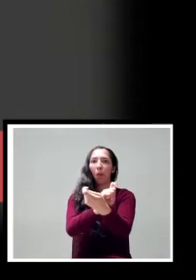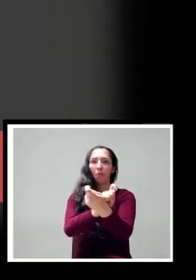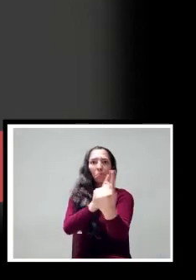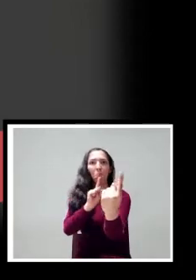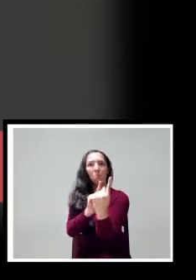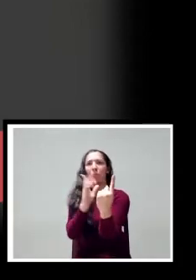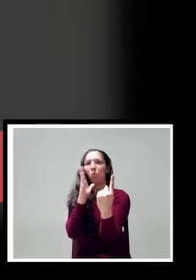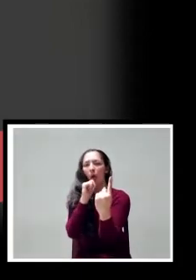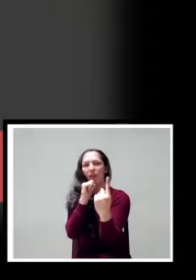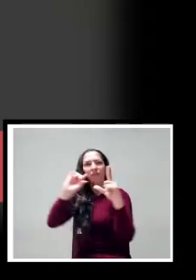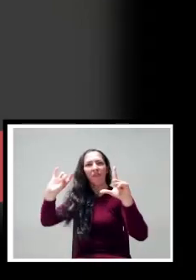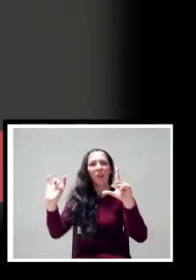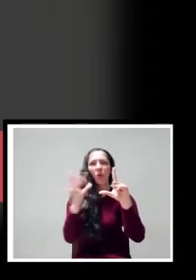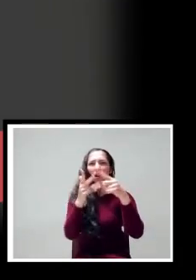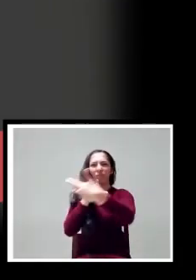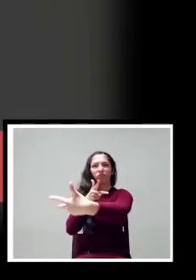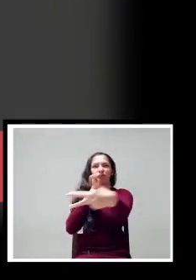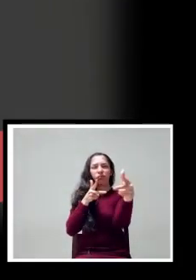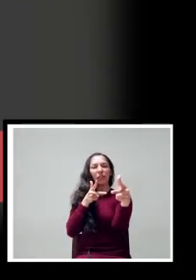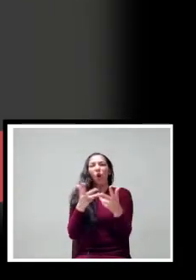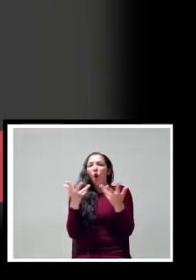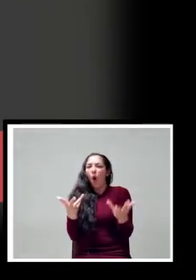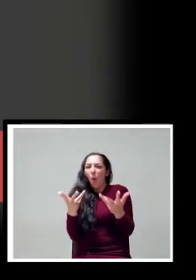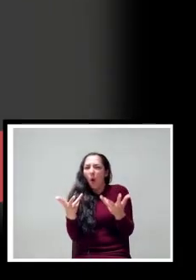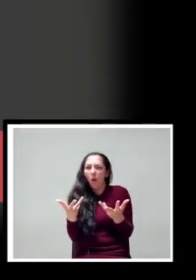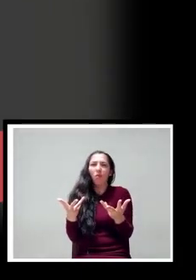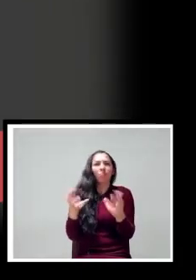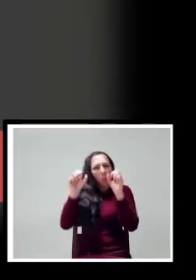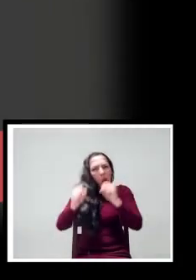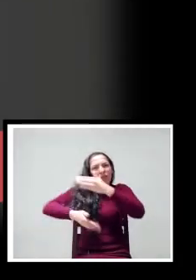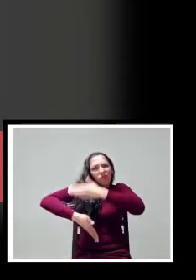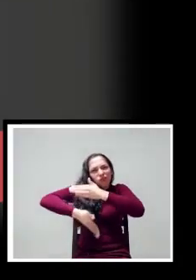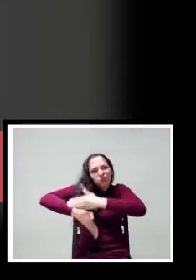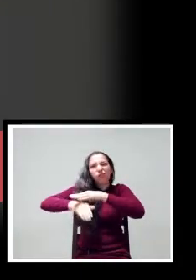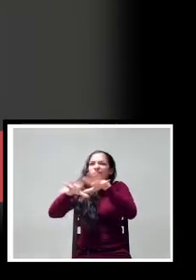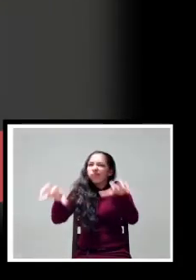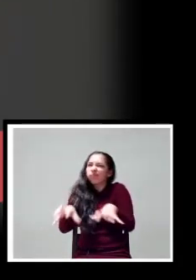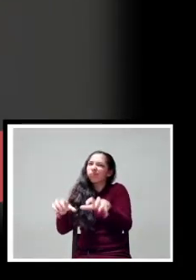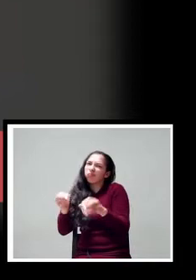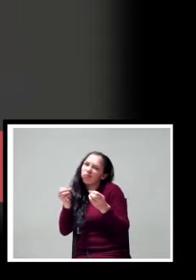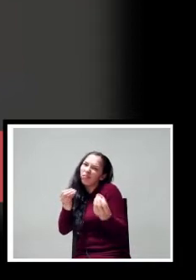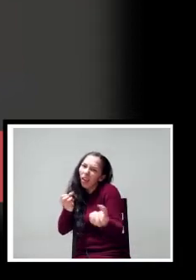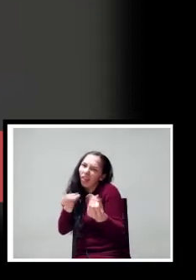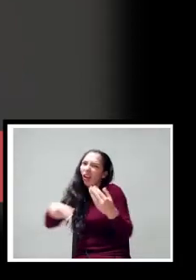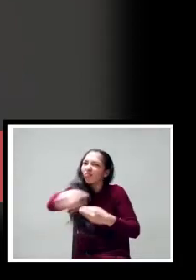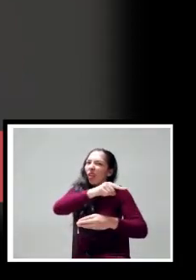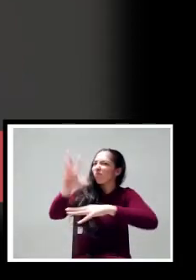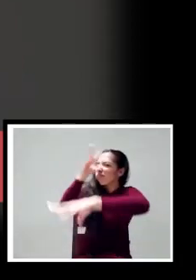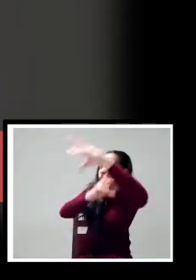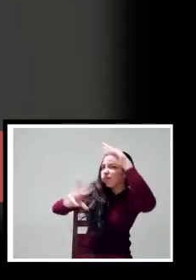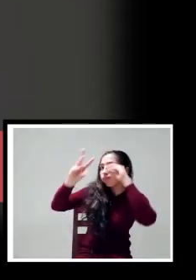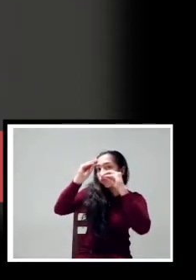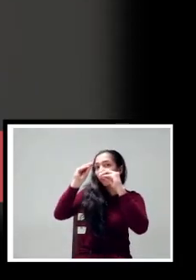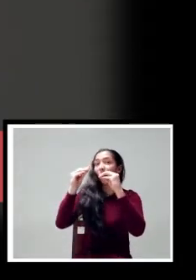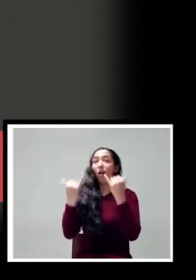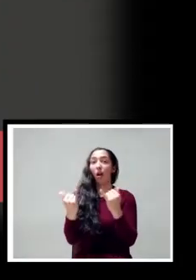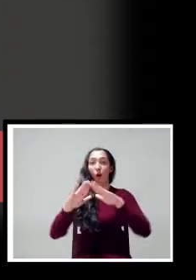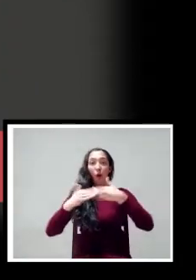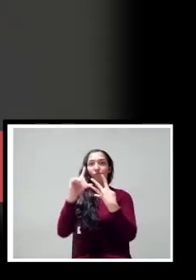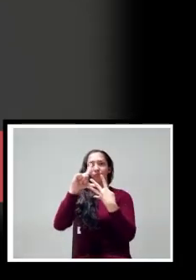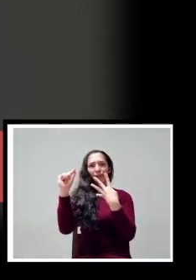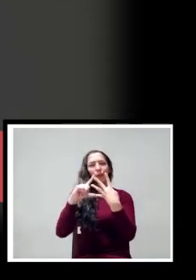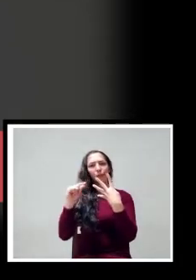las de este país, asumió este reto. Mis compañeros docentes que tenían un proceso en diversas plataformas digitales